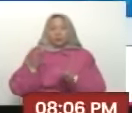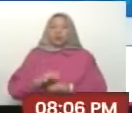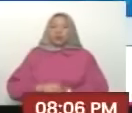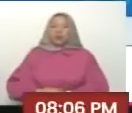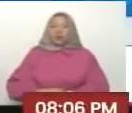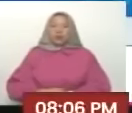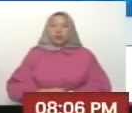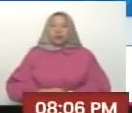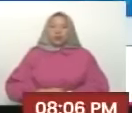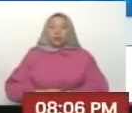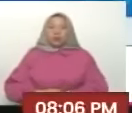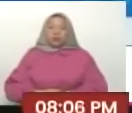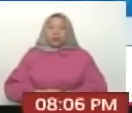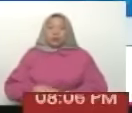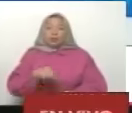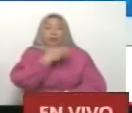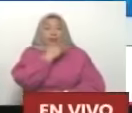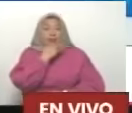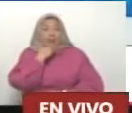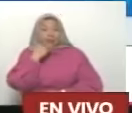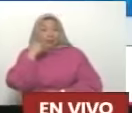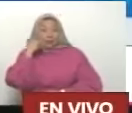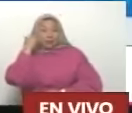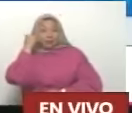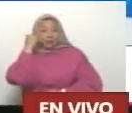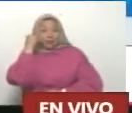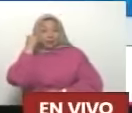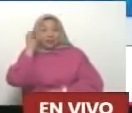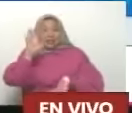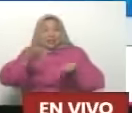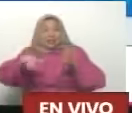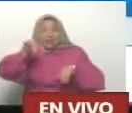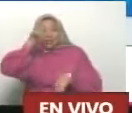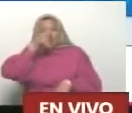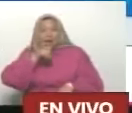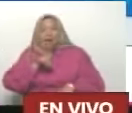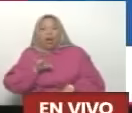Si Guy se quita la barba Pierde 15 años